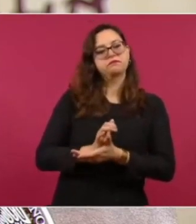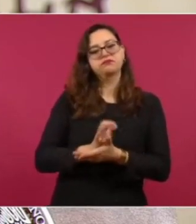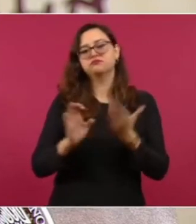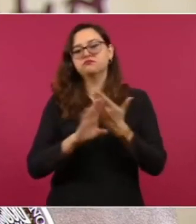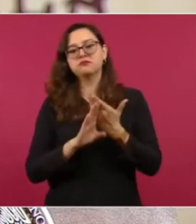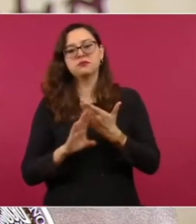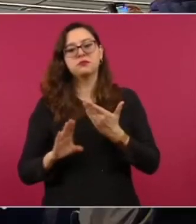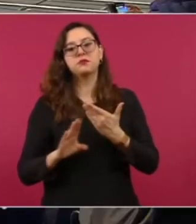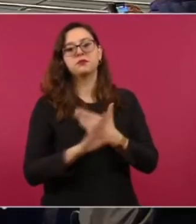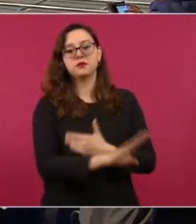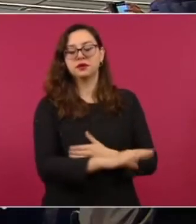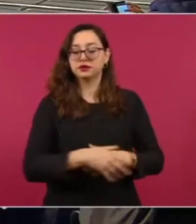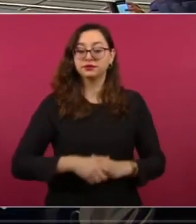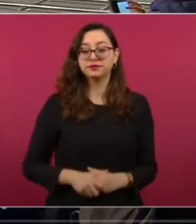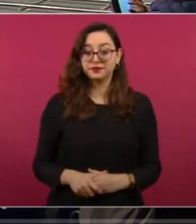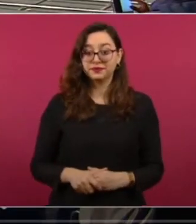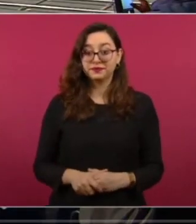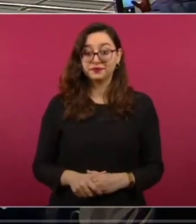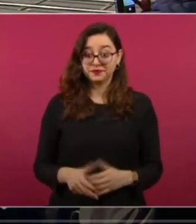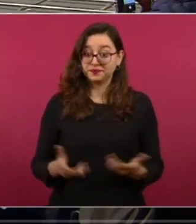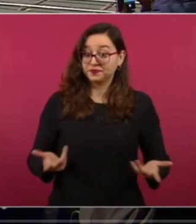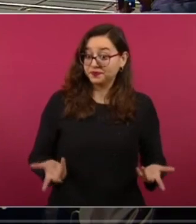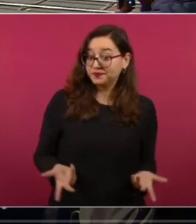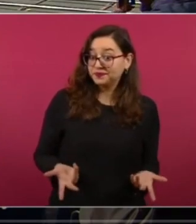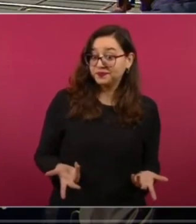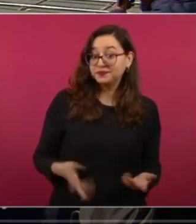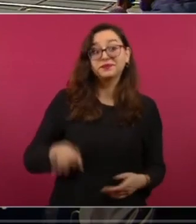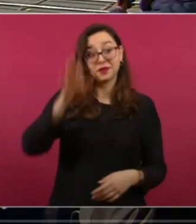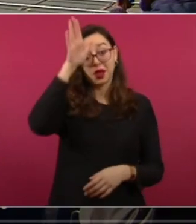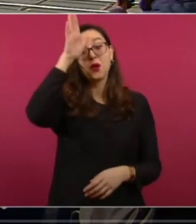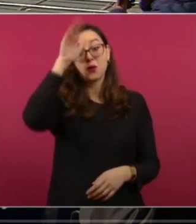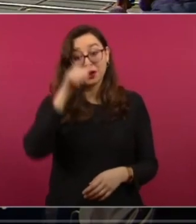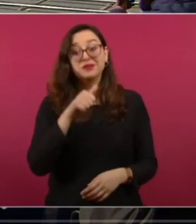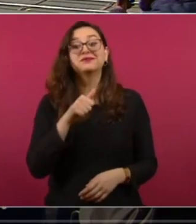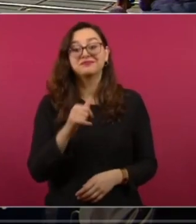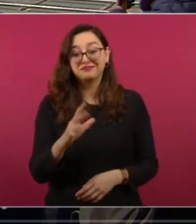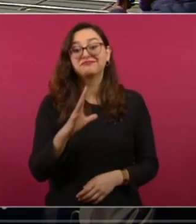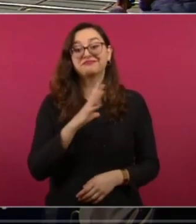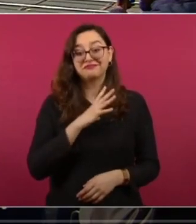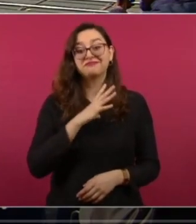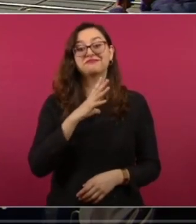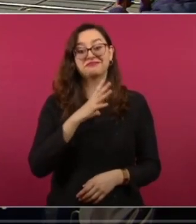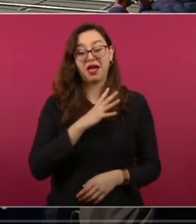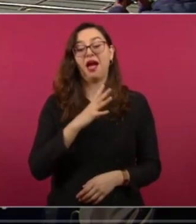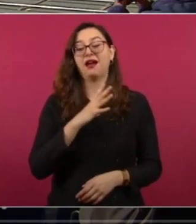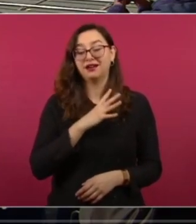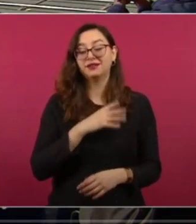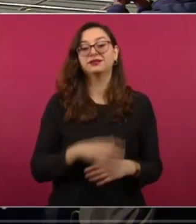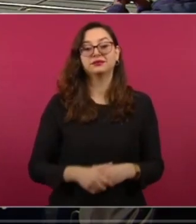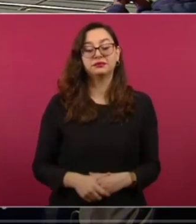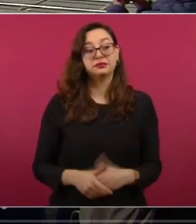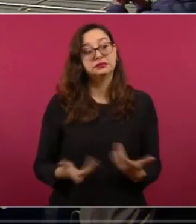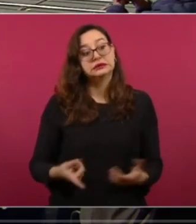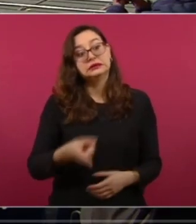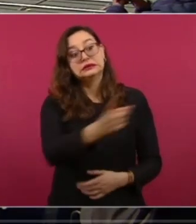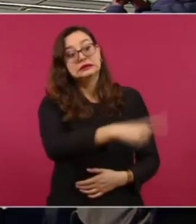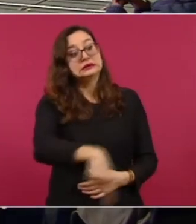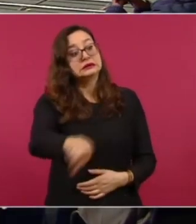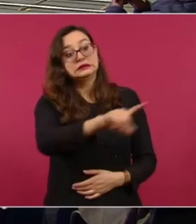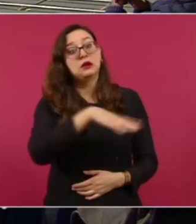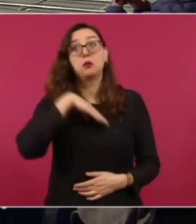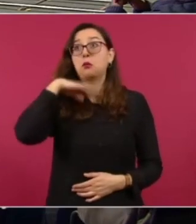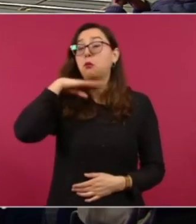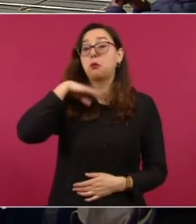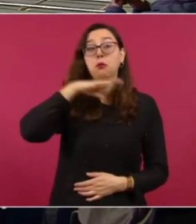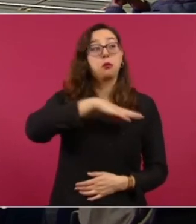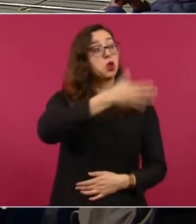y hasta aquí este recuento de los acuerdos que se llevaron a cabo por si la oposición no se enteró